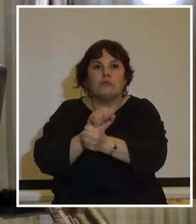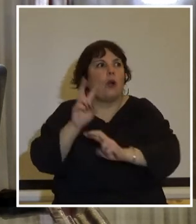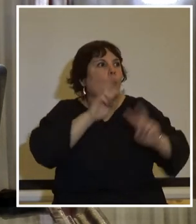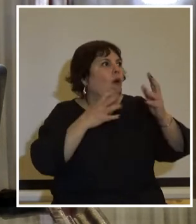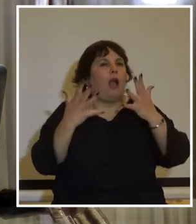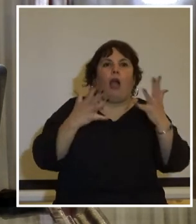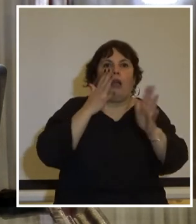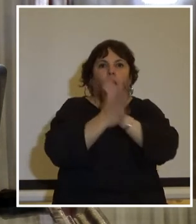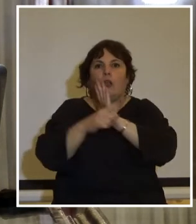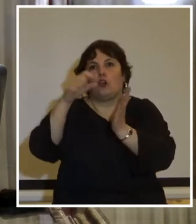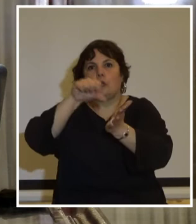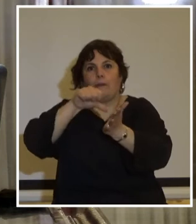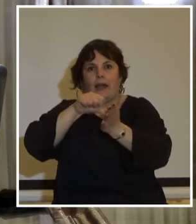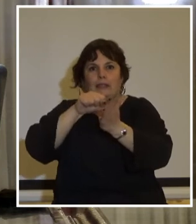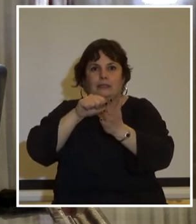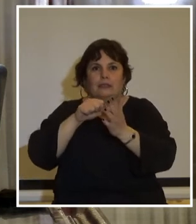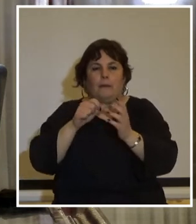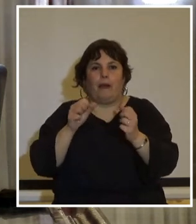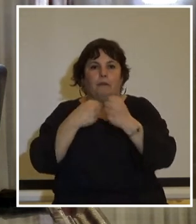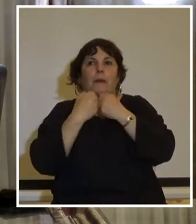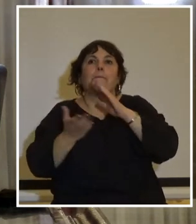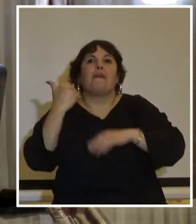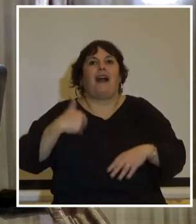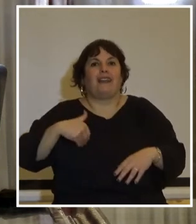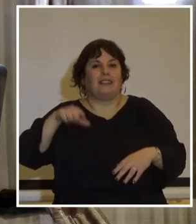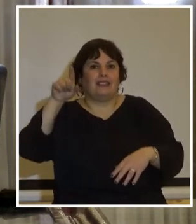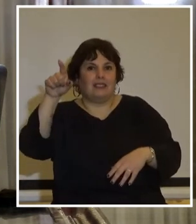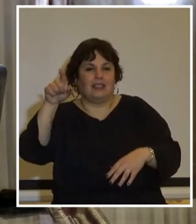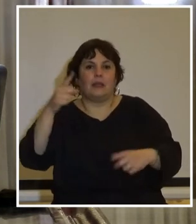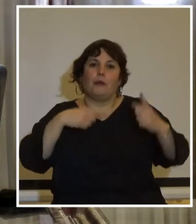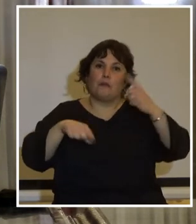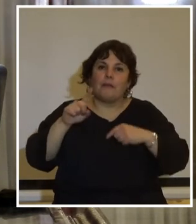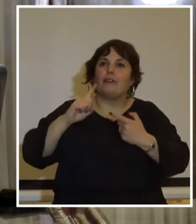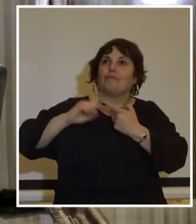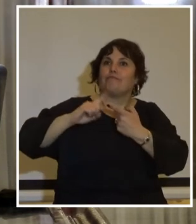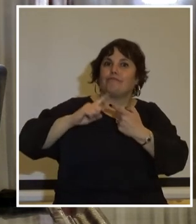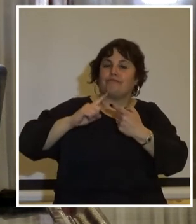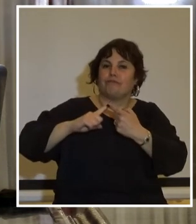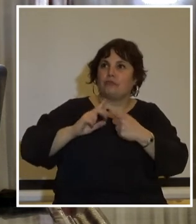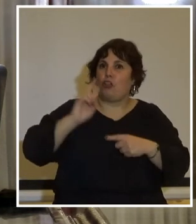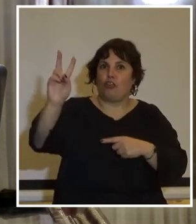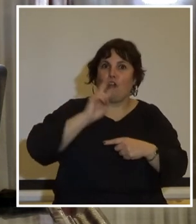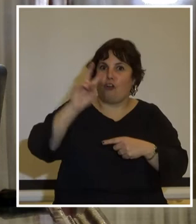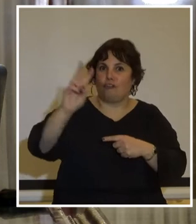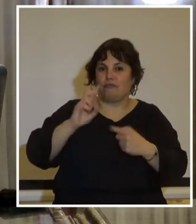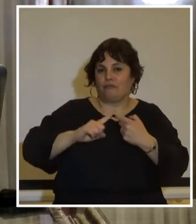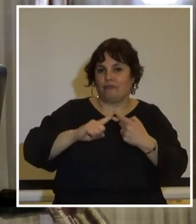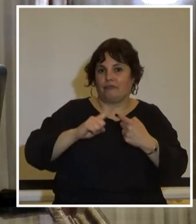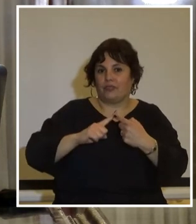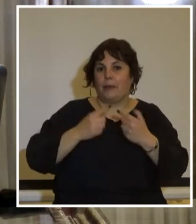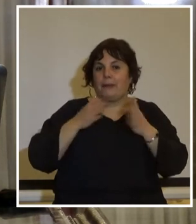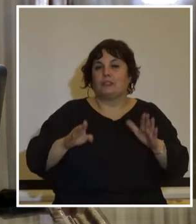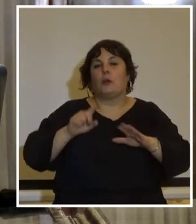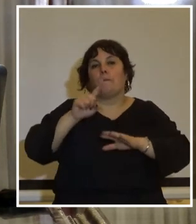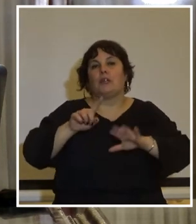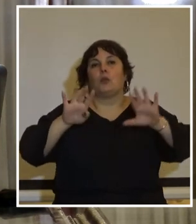otros países mayoritariamente en Argentina pero la coordinación represiva entre ambas orillas extendida desde el año